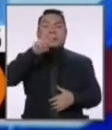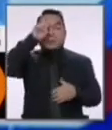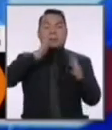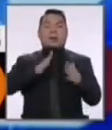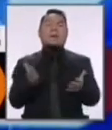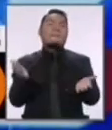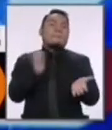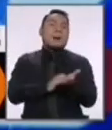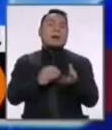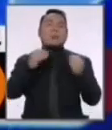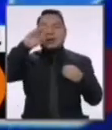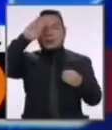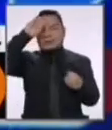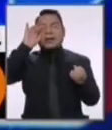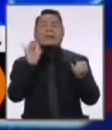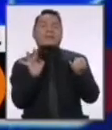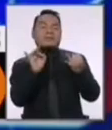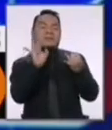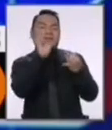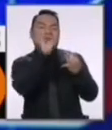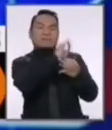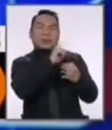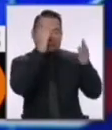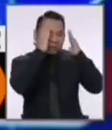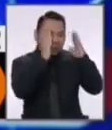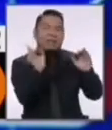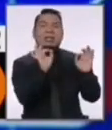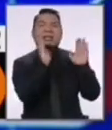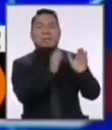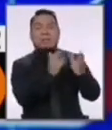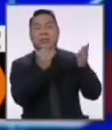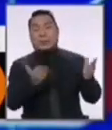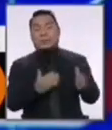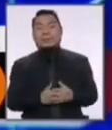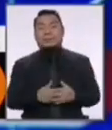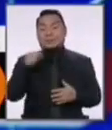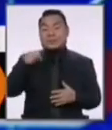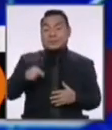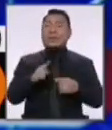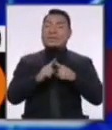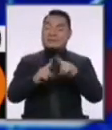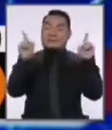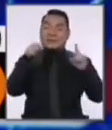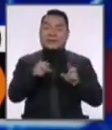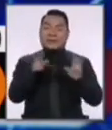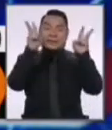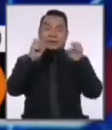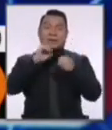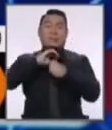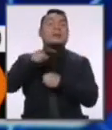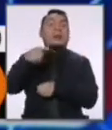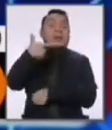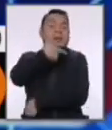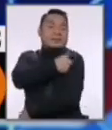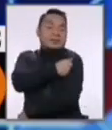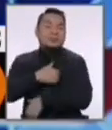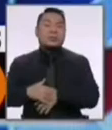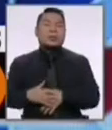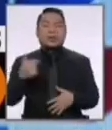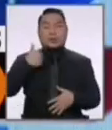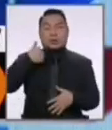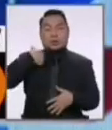por no sabemos qué enfermedades y no han podido ser atendidos. Aquí hay una gran diferencia en el tema de las vacunas. Y yo